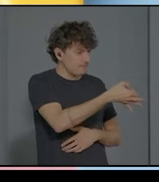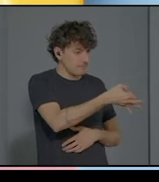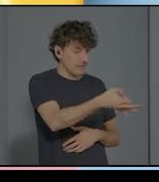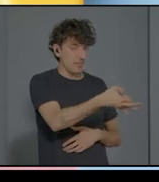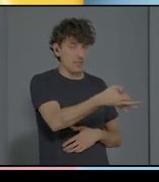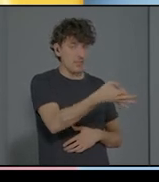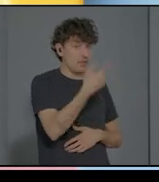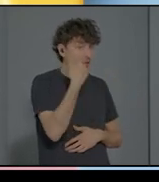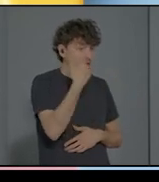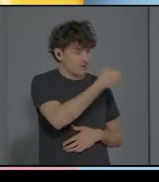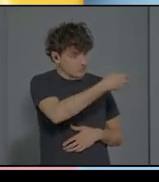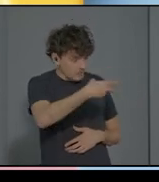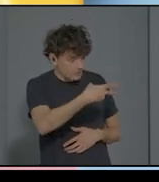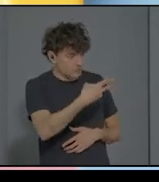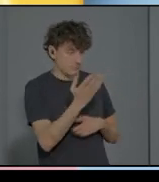pues,